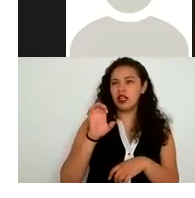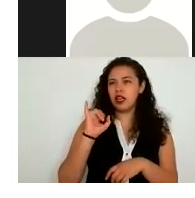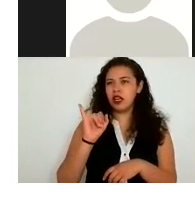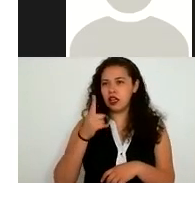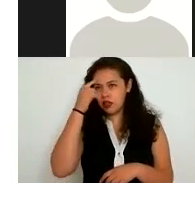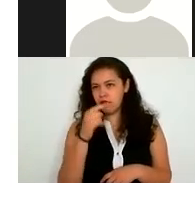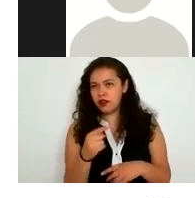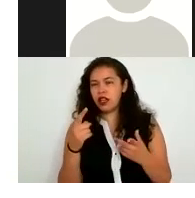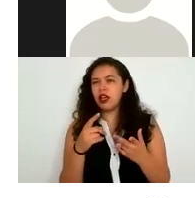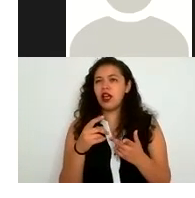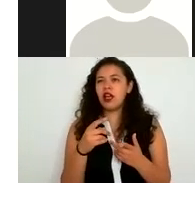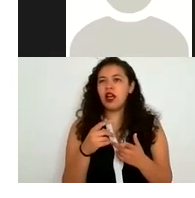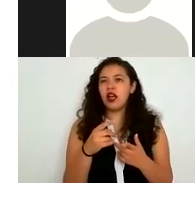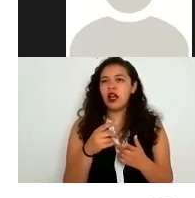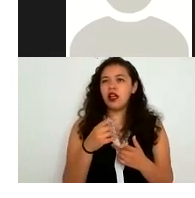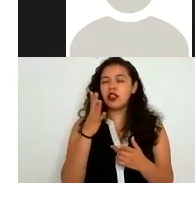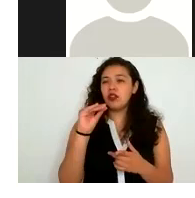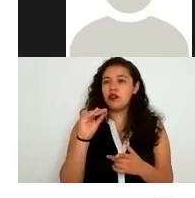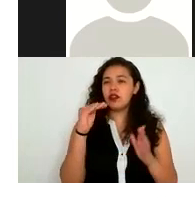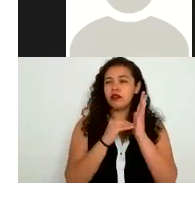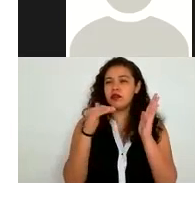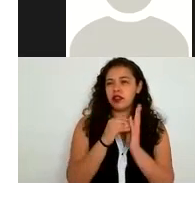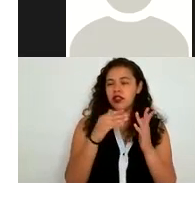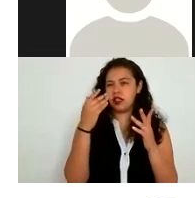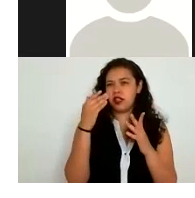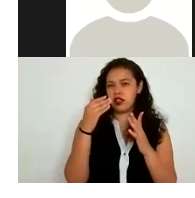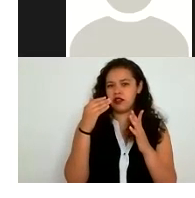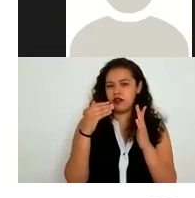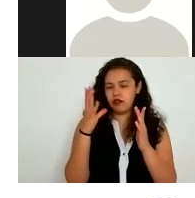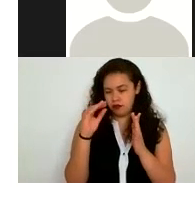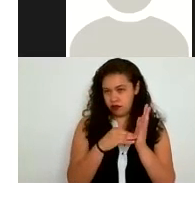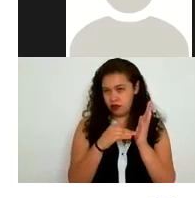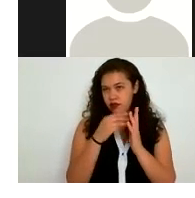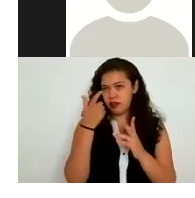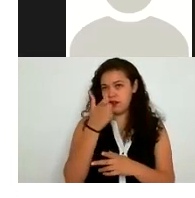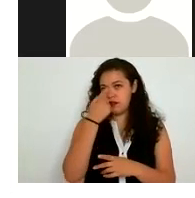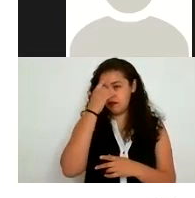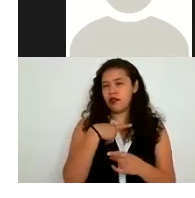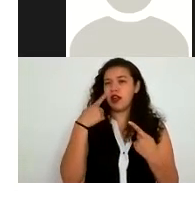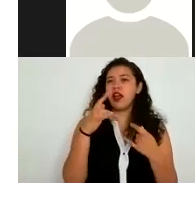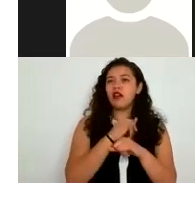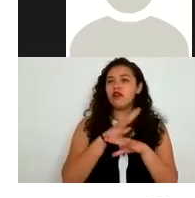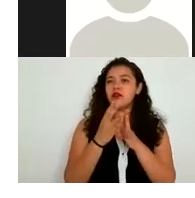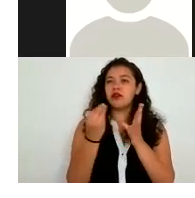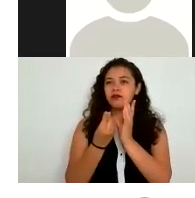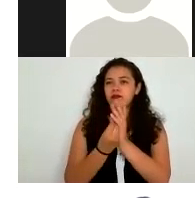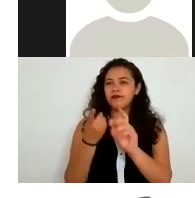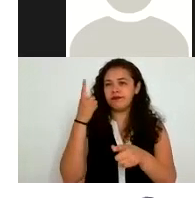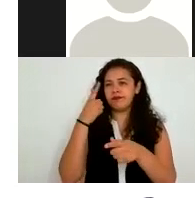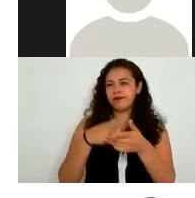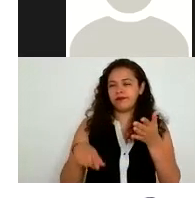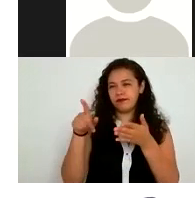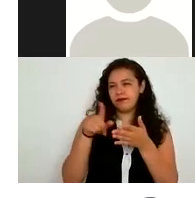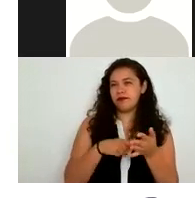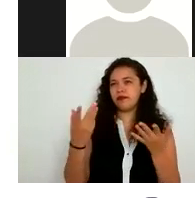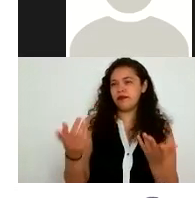aquí lo importante a resaltar ya es en el ámbito de asistencia social los ámbitos más frecuentes son